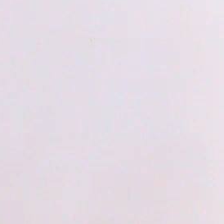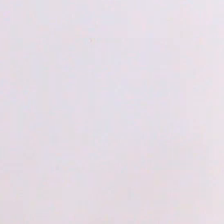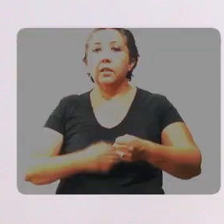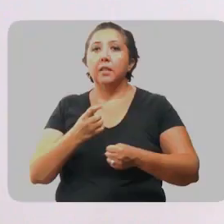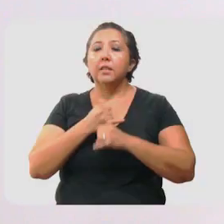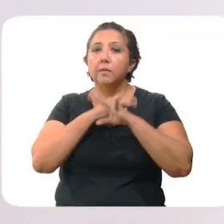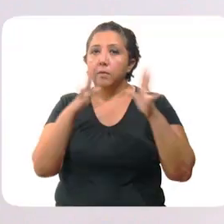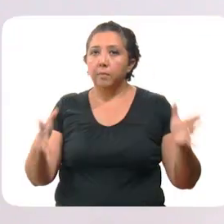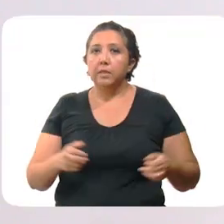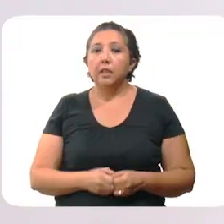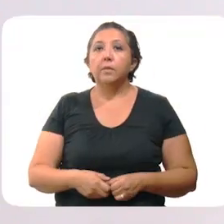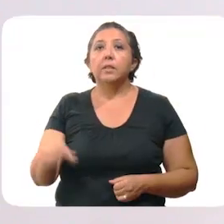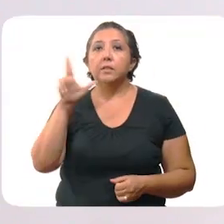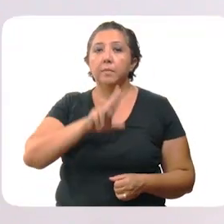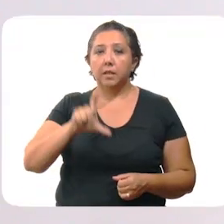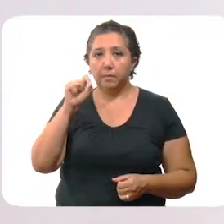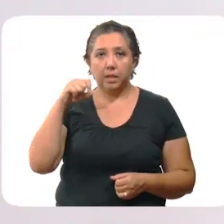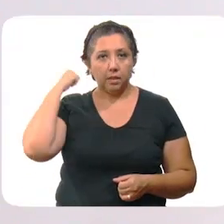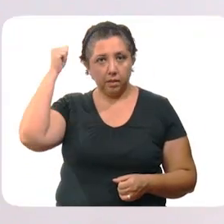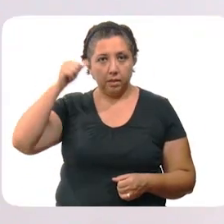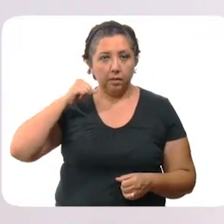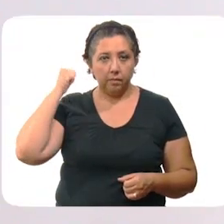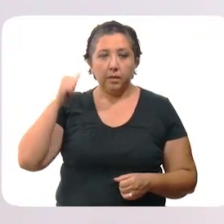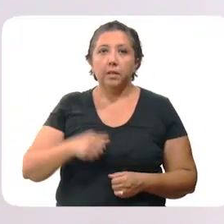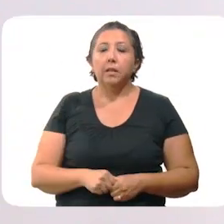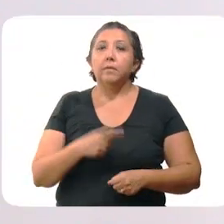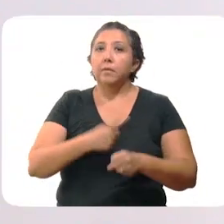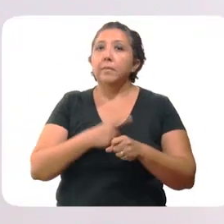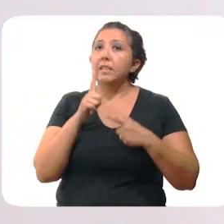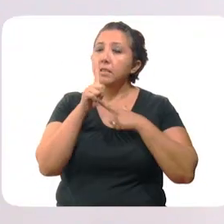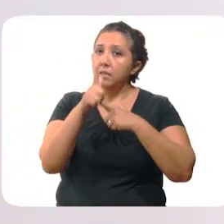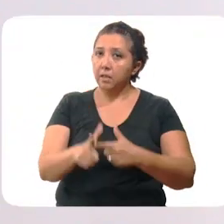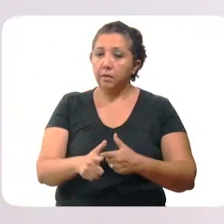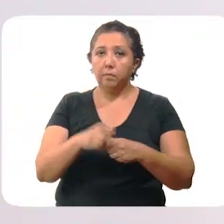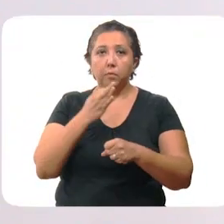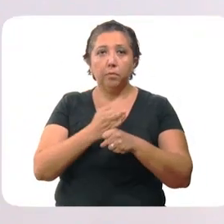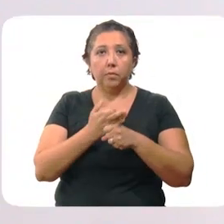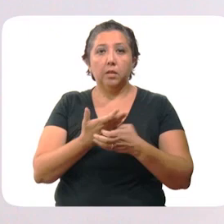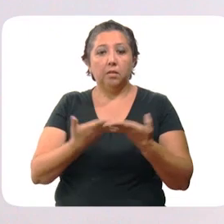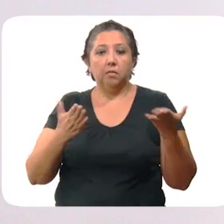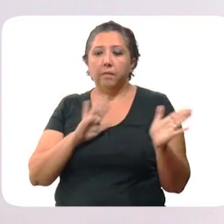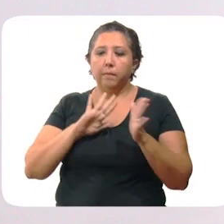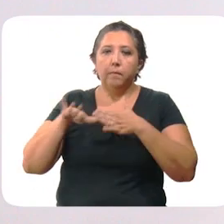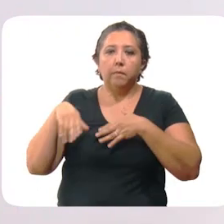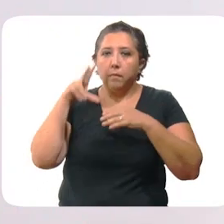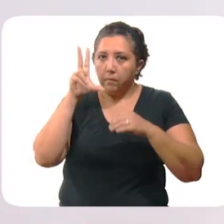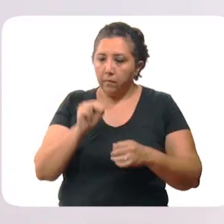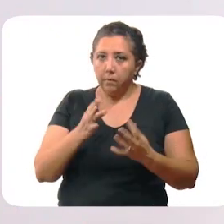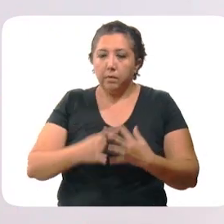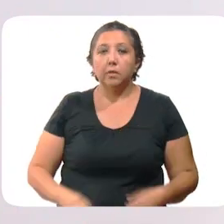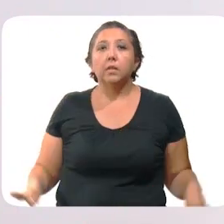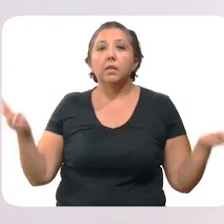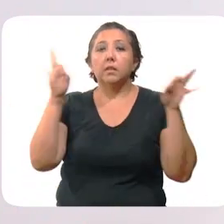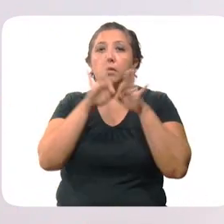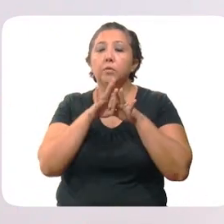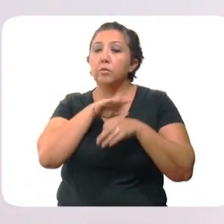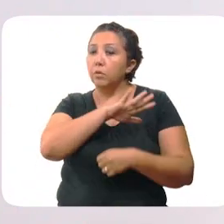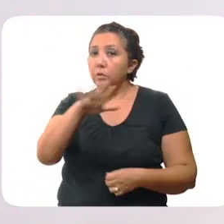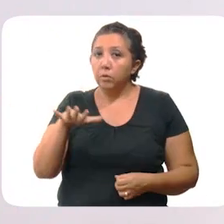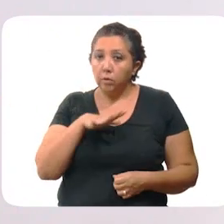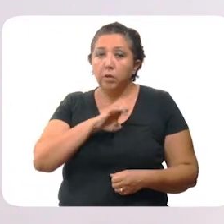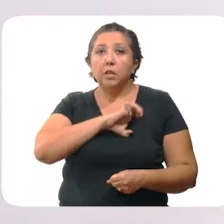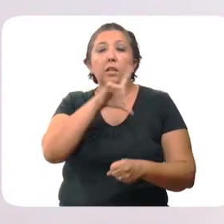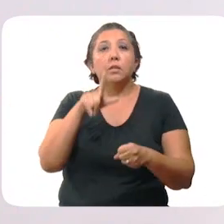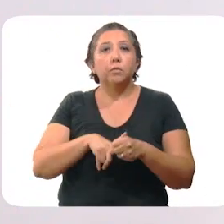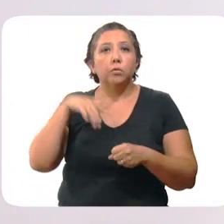tardes. Este es el parte médico de este martes 20 de abril. La pandemia sigue y no es momento de bajar la guardia. Es muy importante que todos,